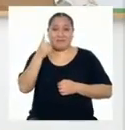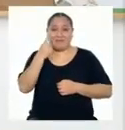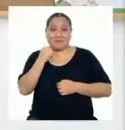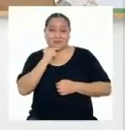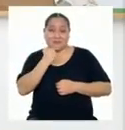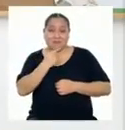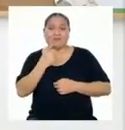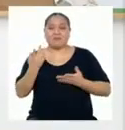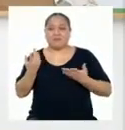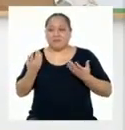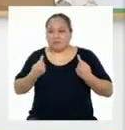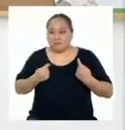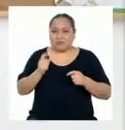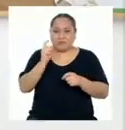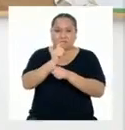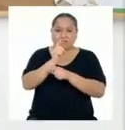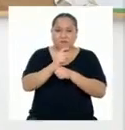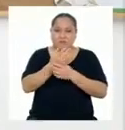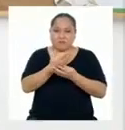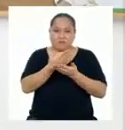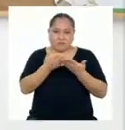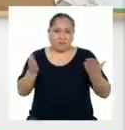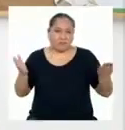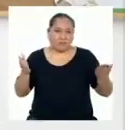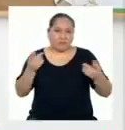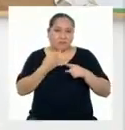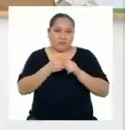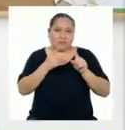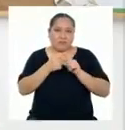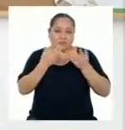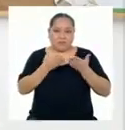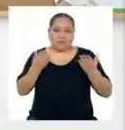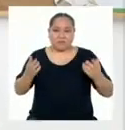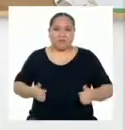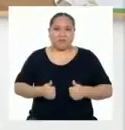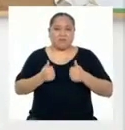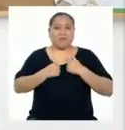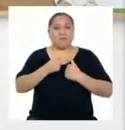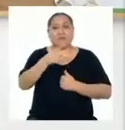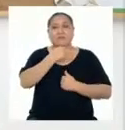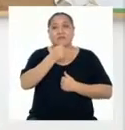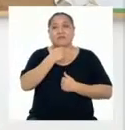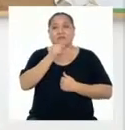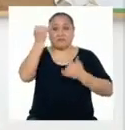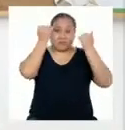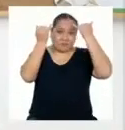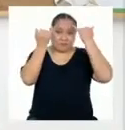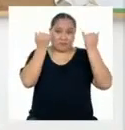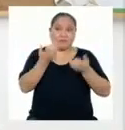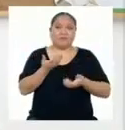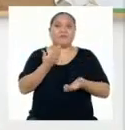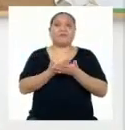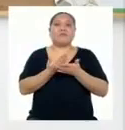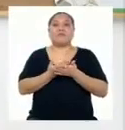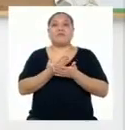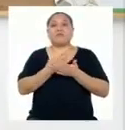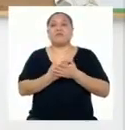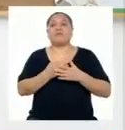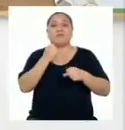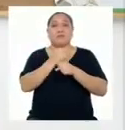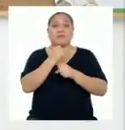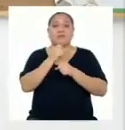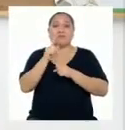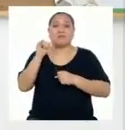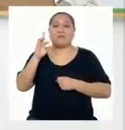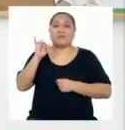cosas o situaciones diversas de la vida. En ese sentido, me gusta que hayas planteado la idea de poder justificar las funciones de la